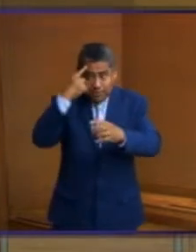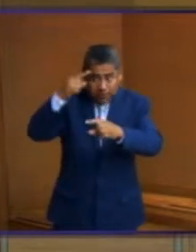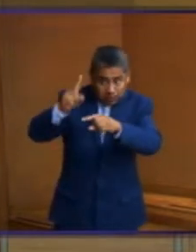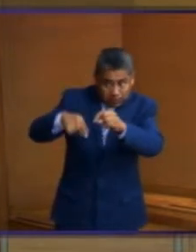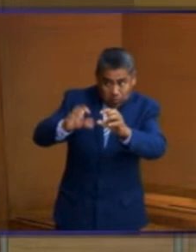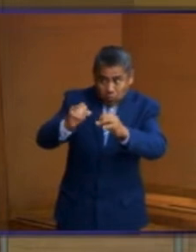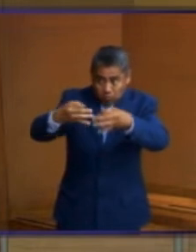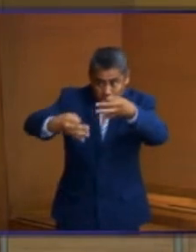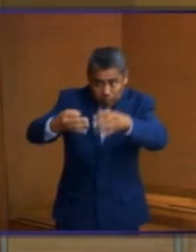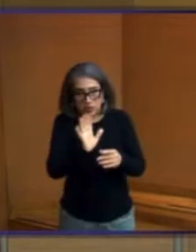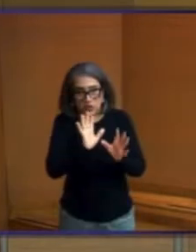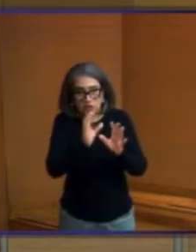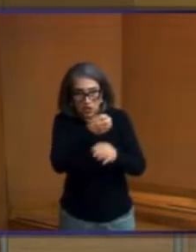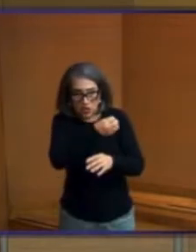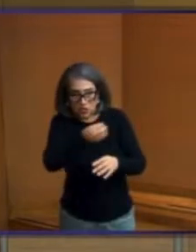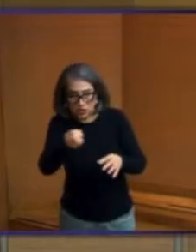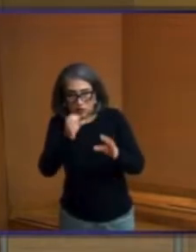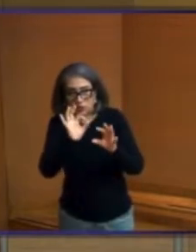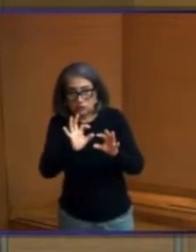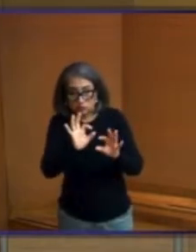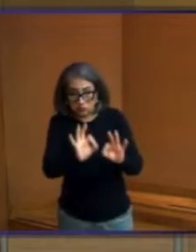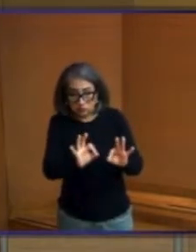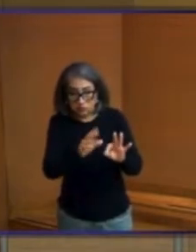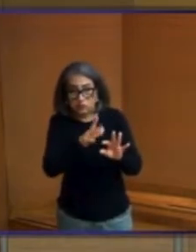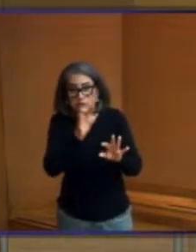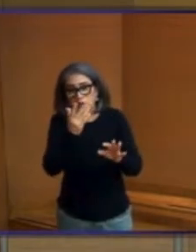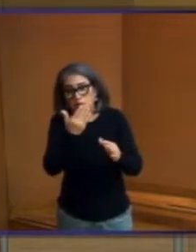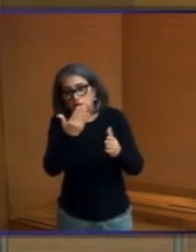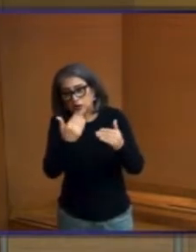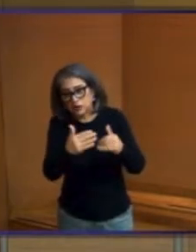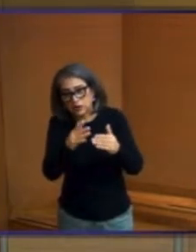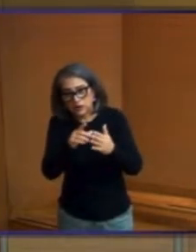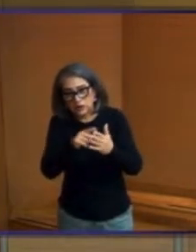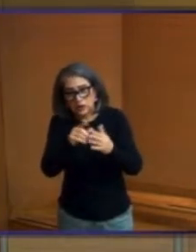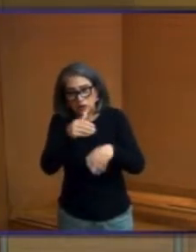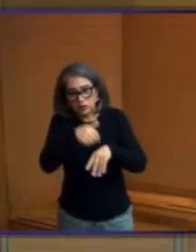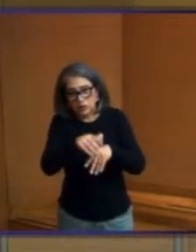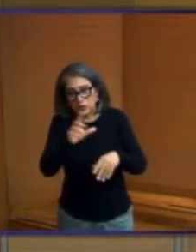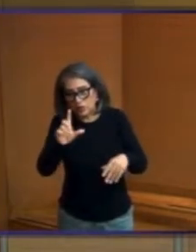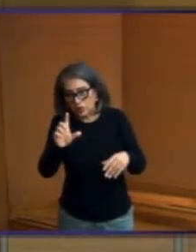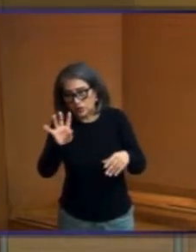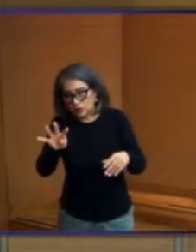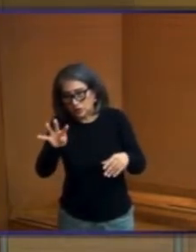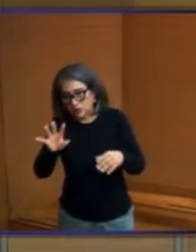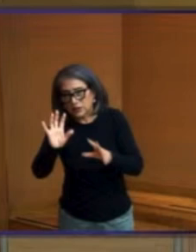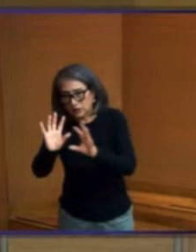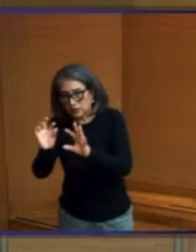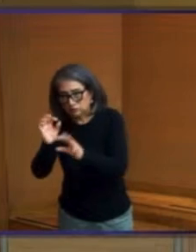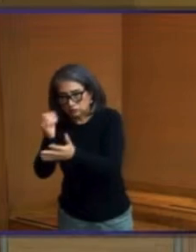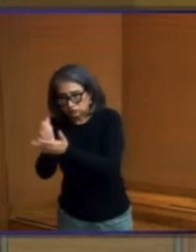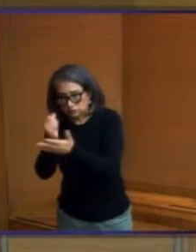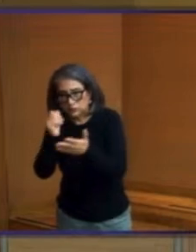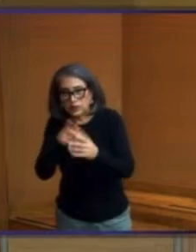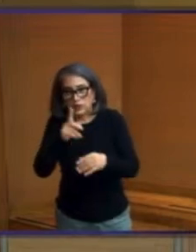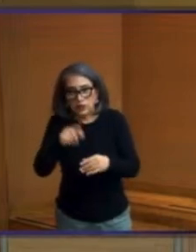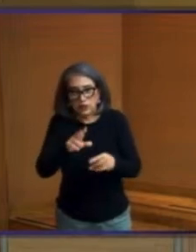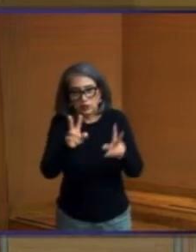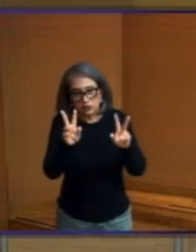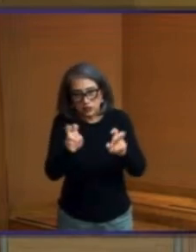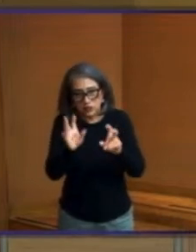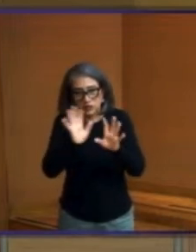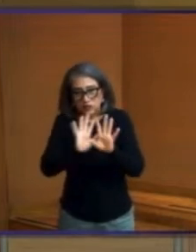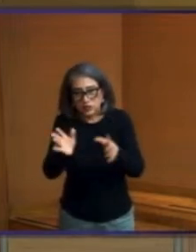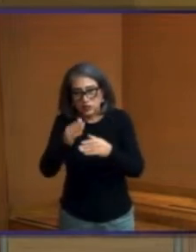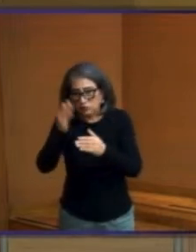cargo de magistratura. Y por su parte, en el asunto general 19 se resuelve único, se declara terminado el procedimiento